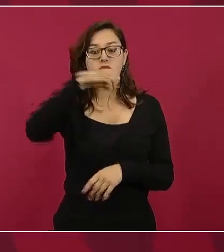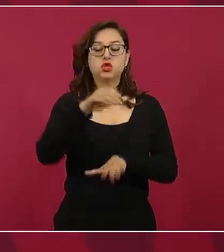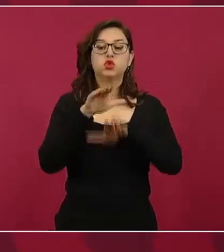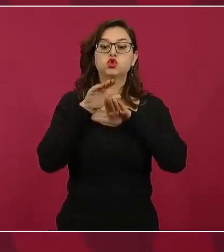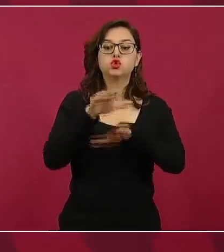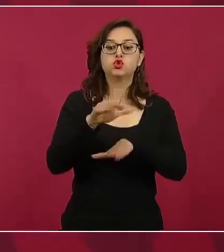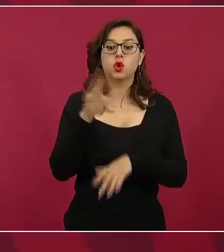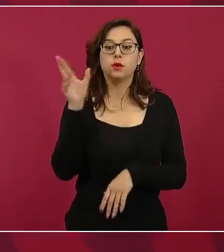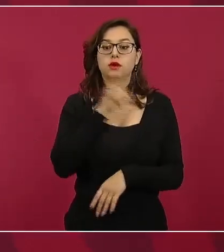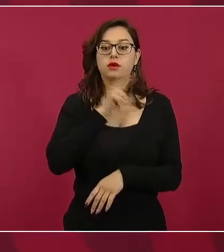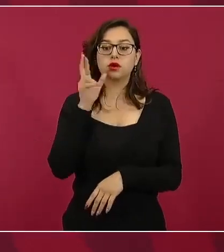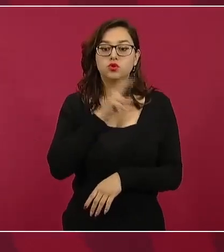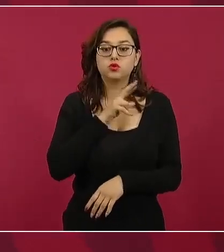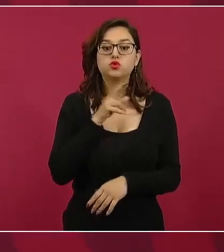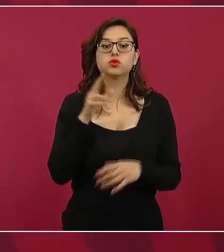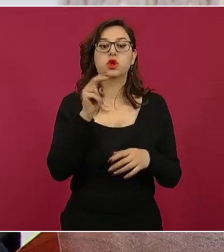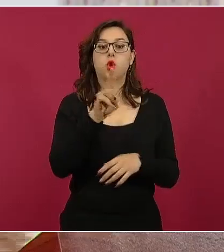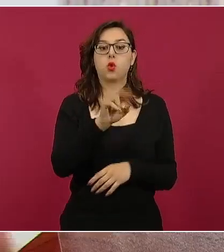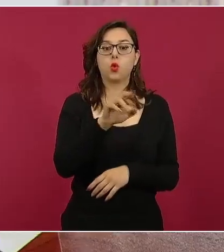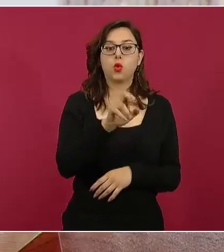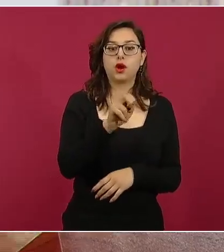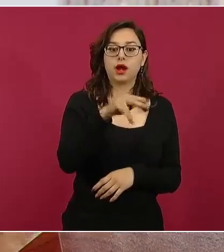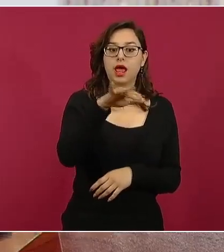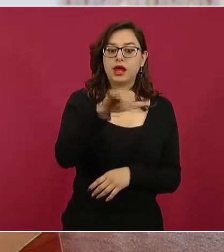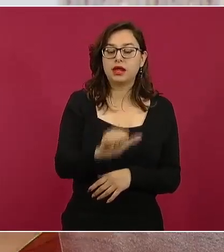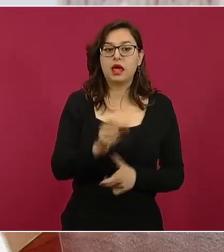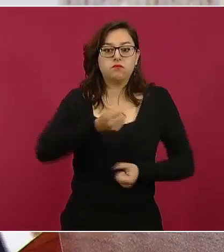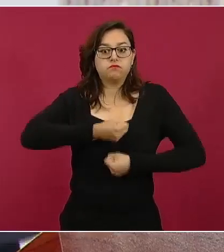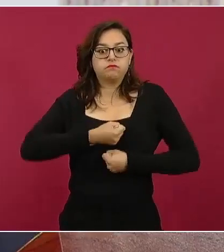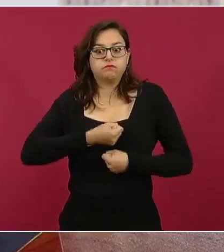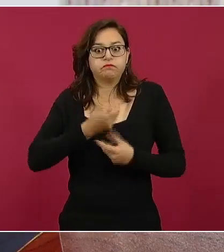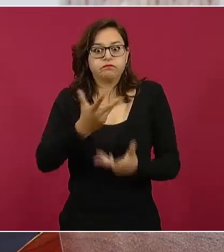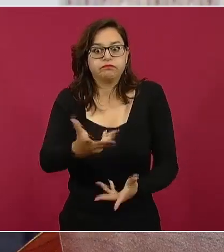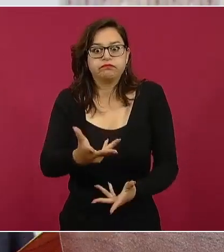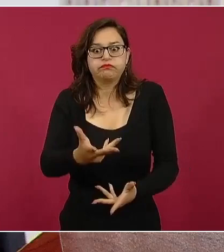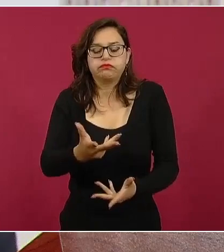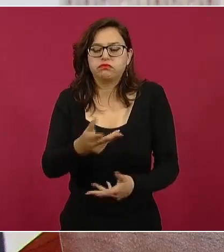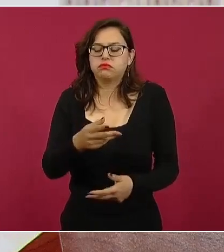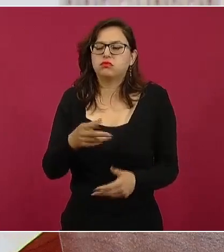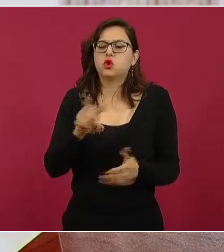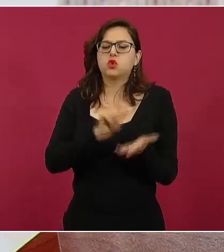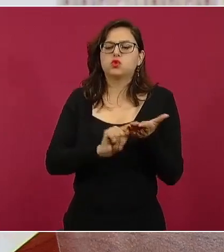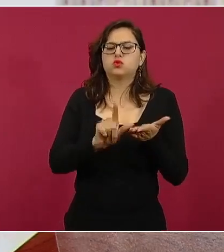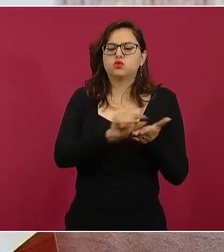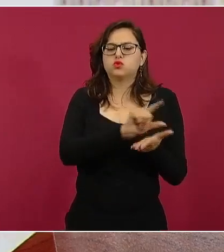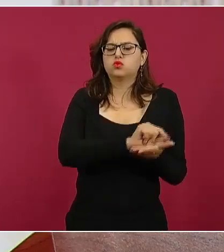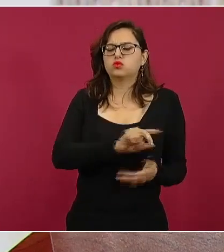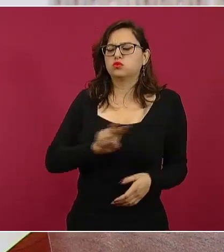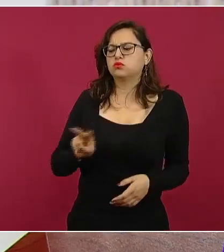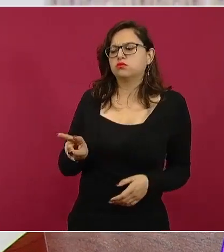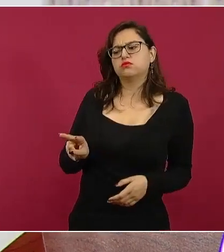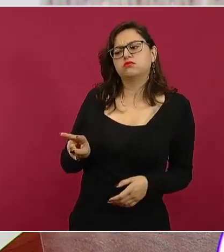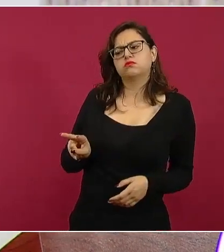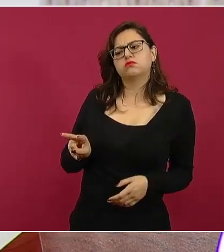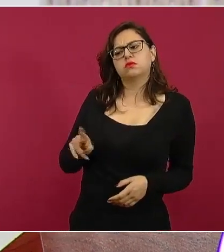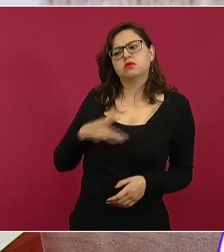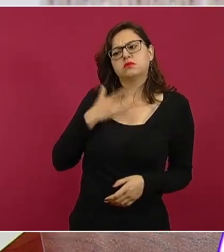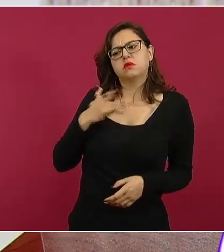conflicto y lo consideran favorable a Rusia,